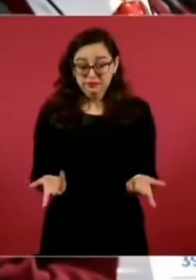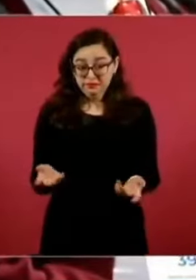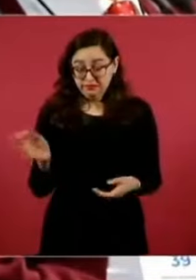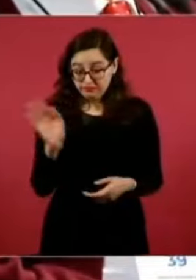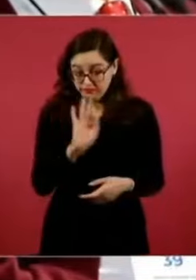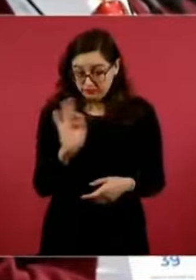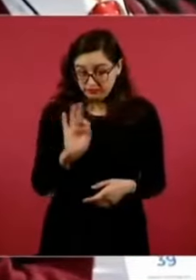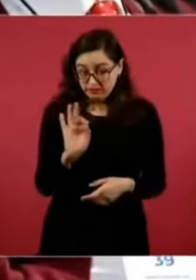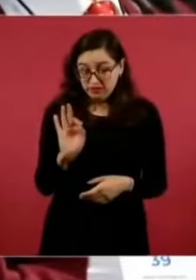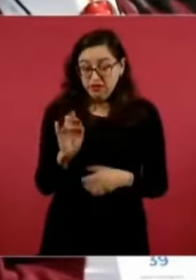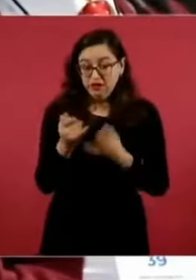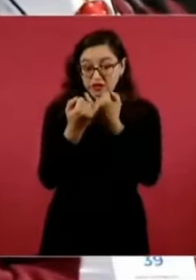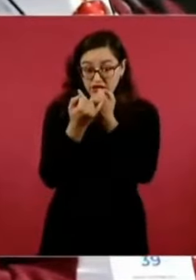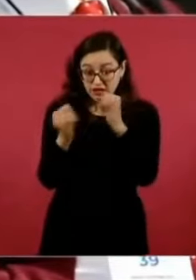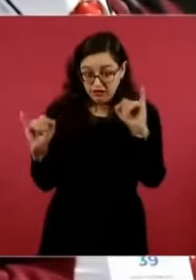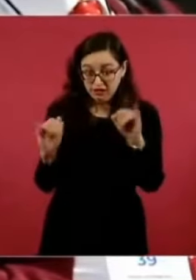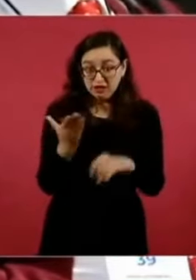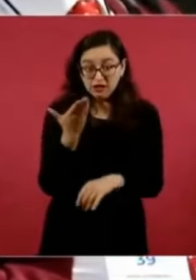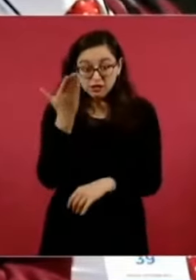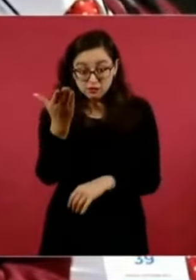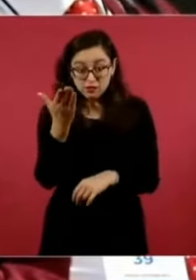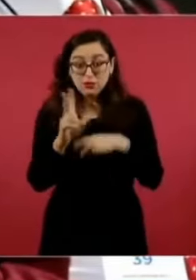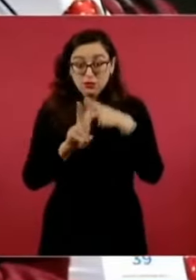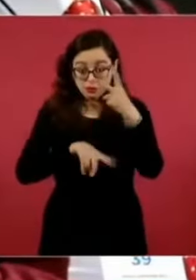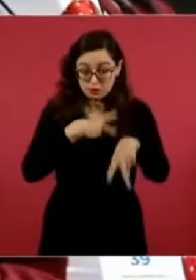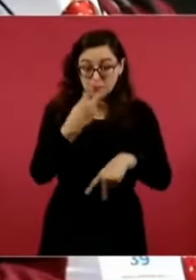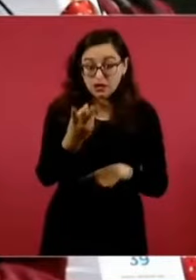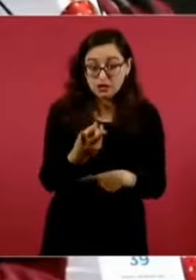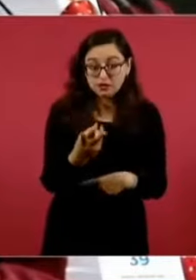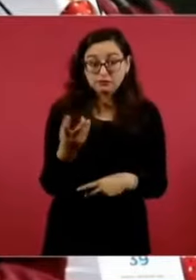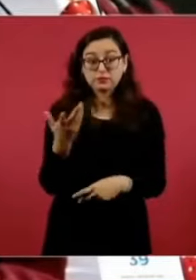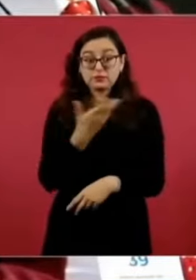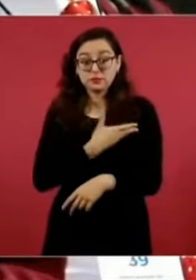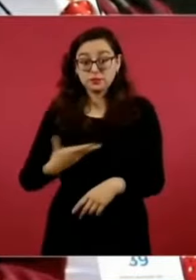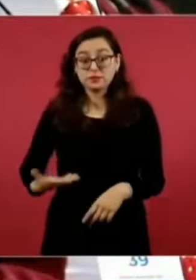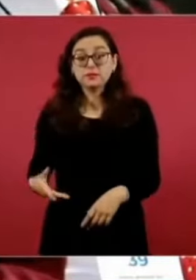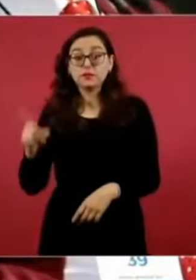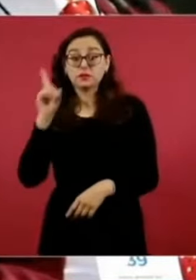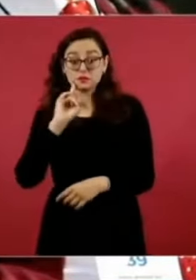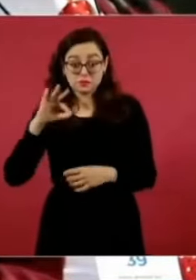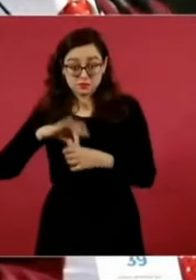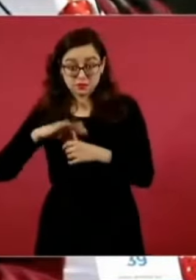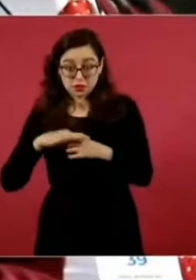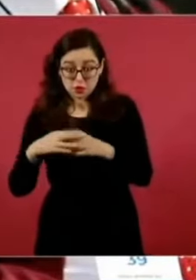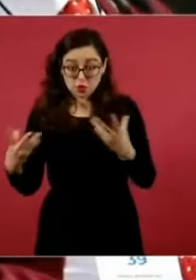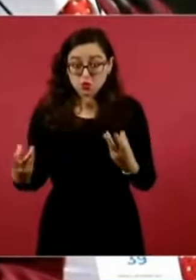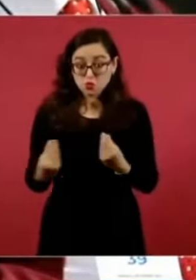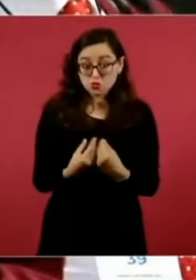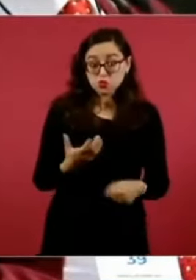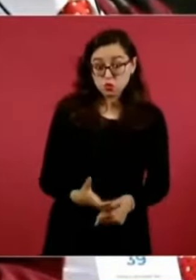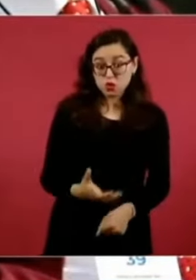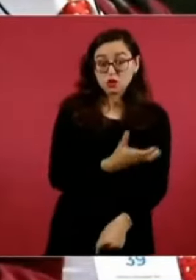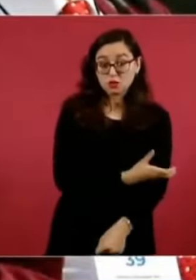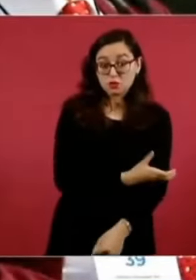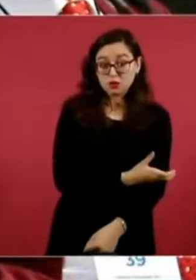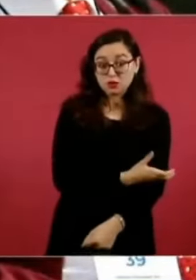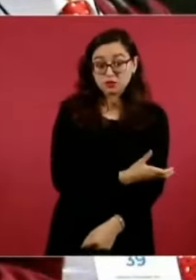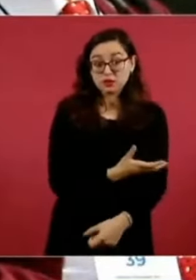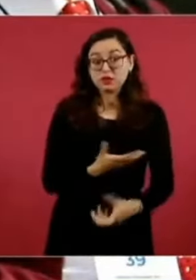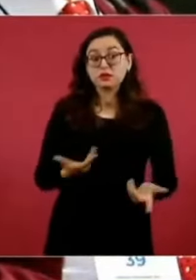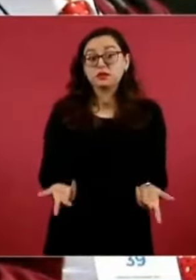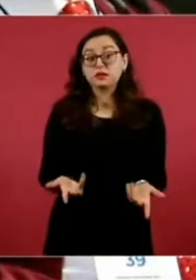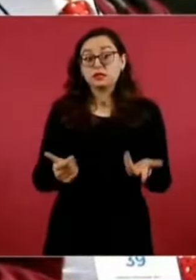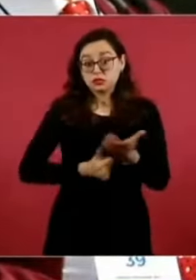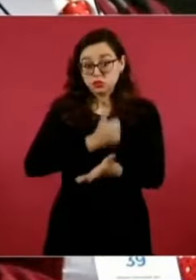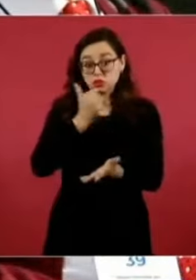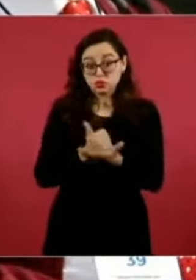agosto, ¿iría a inaugurarlo y también sí iría acompañado de la presidenta electa? Y también saber si, además de Ciudad